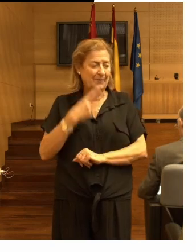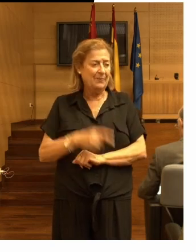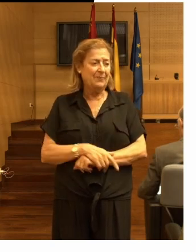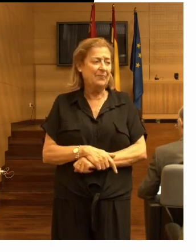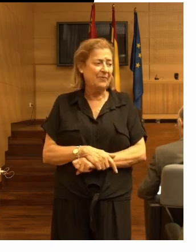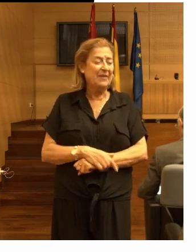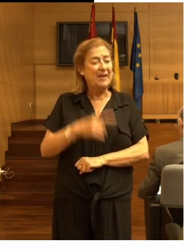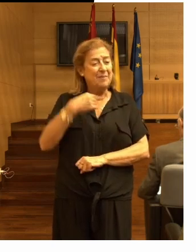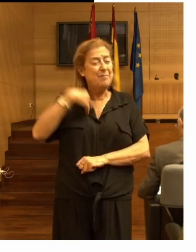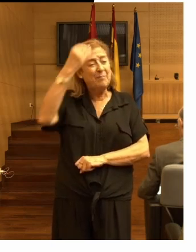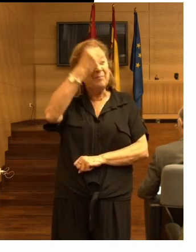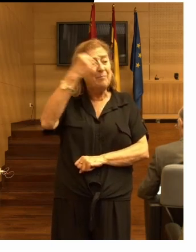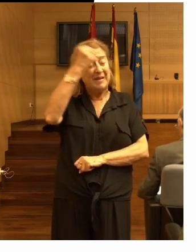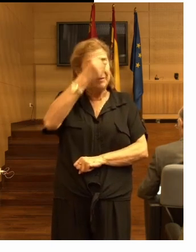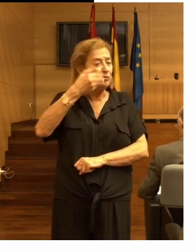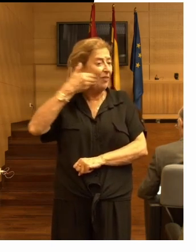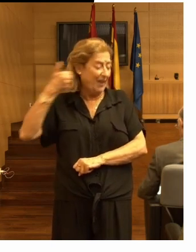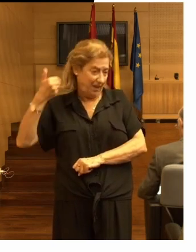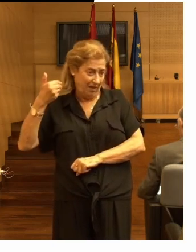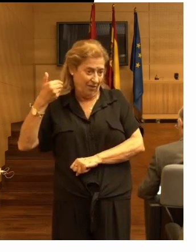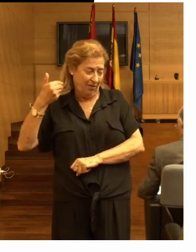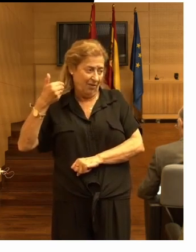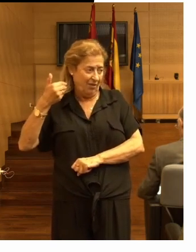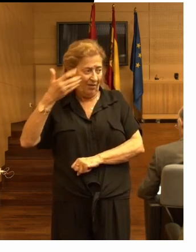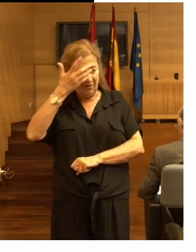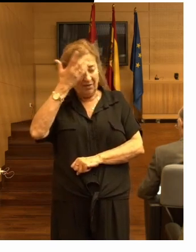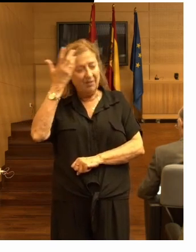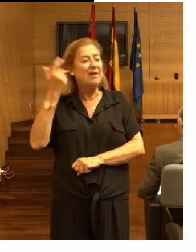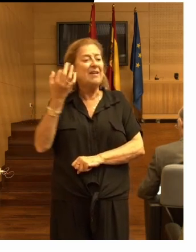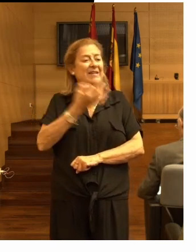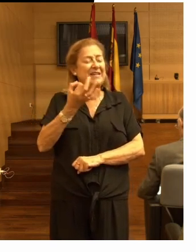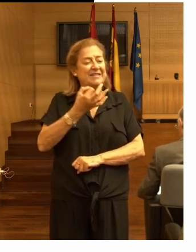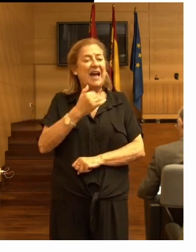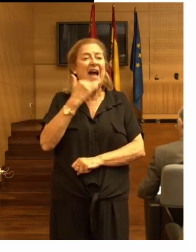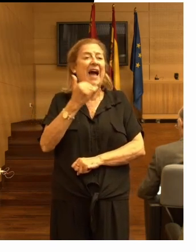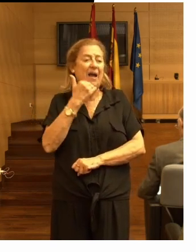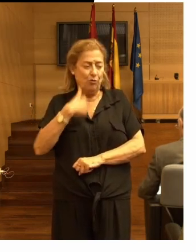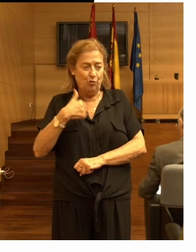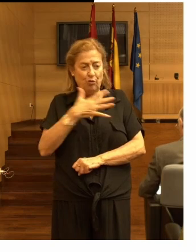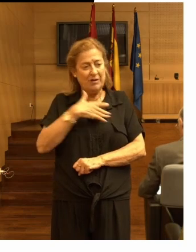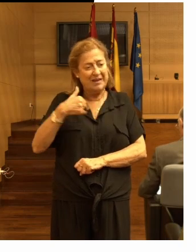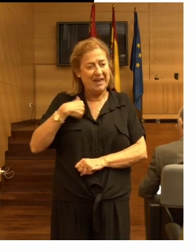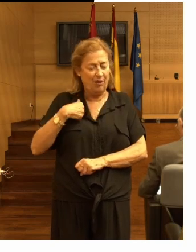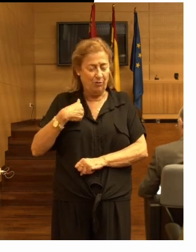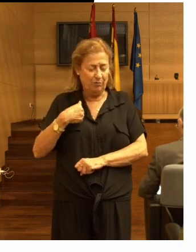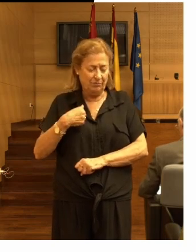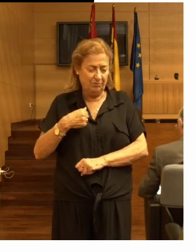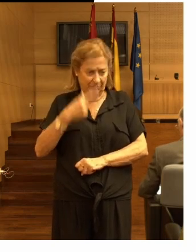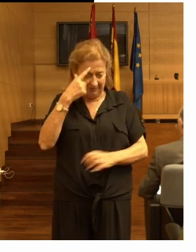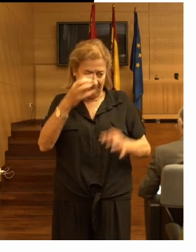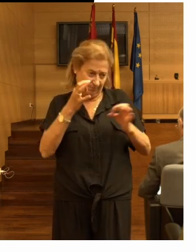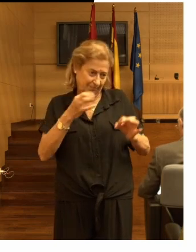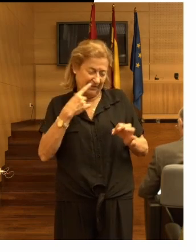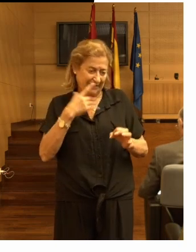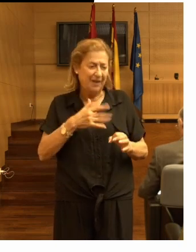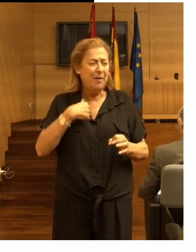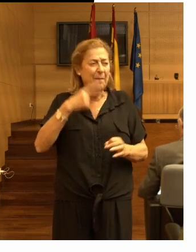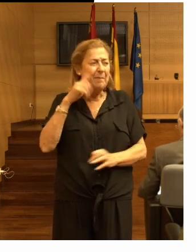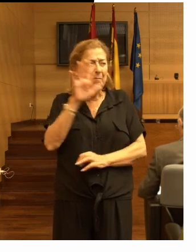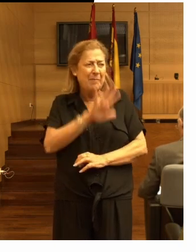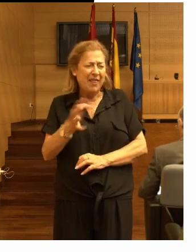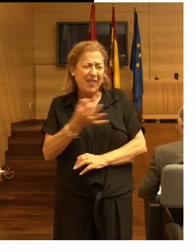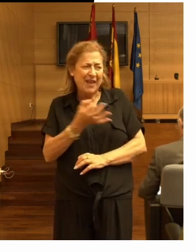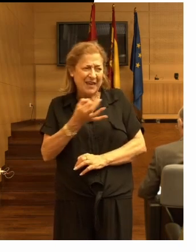y pensemos en la dignidad que es algo que quiero subrayar me parece que